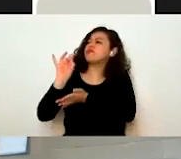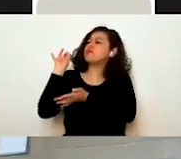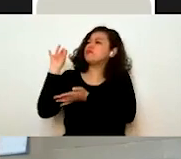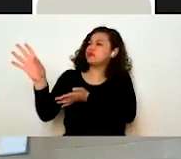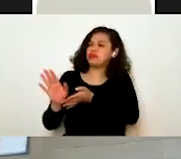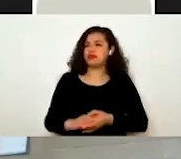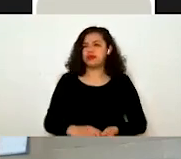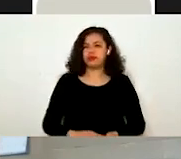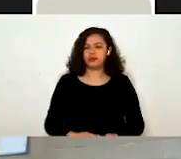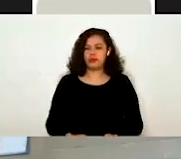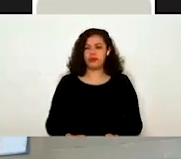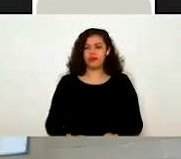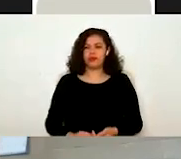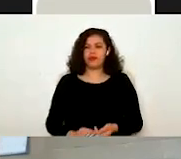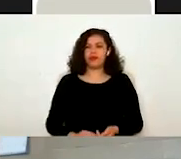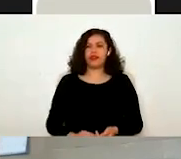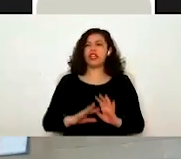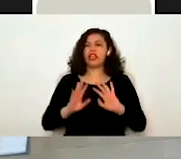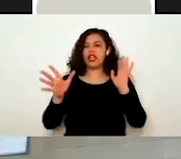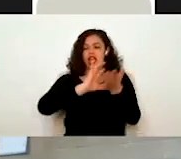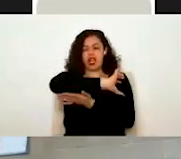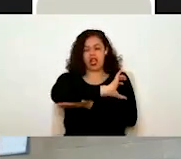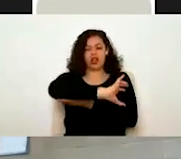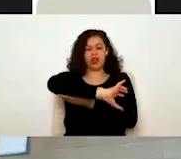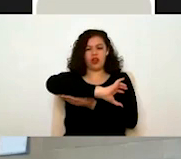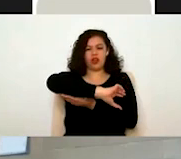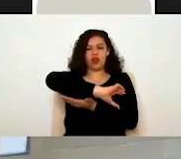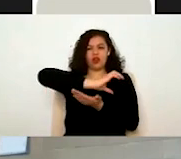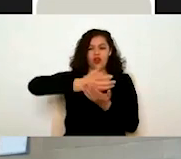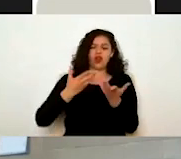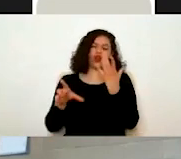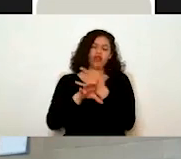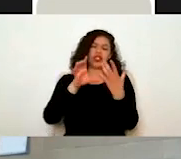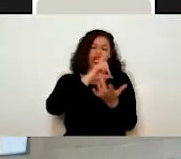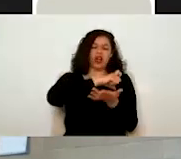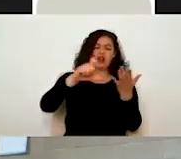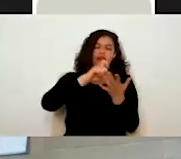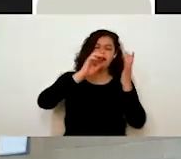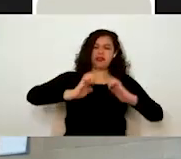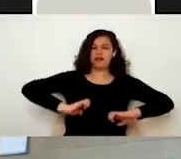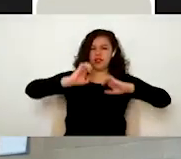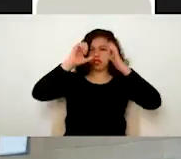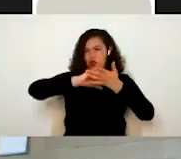Entonces, ya enviamos nuestra solicitud de contratos de, bueno, solicitud de enajenación de bienes inmuebles.